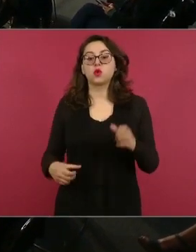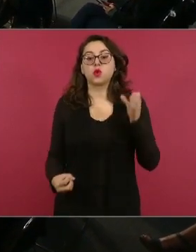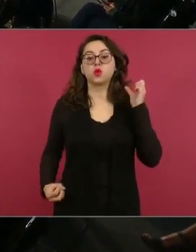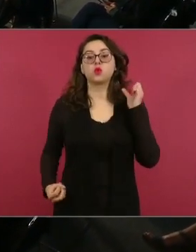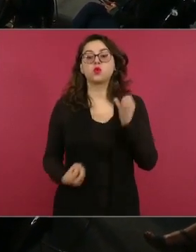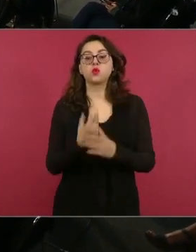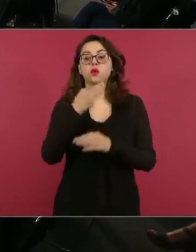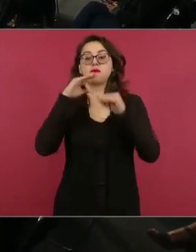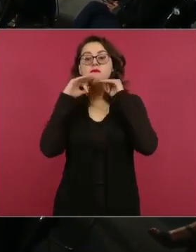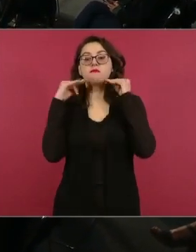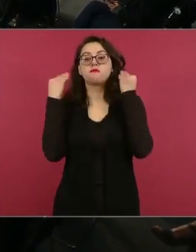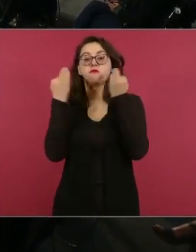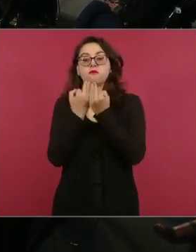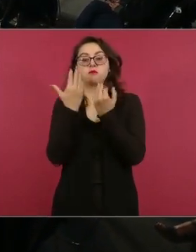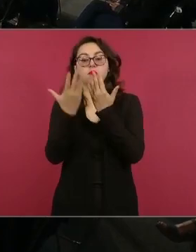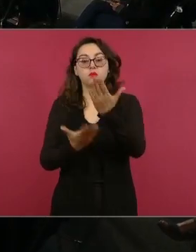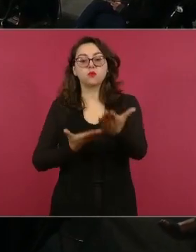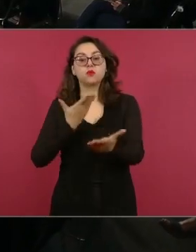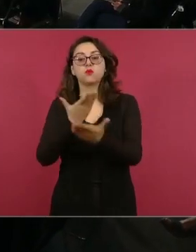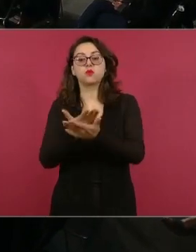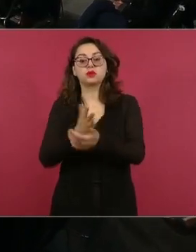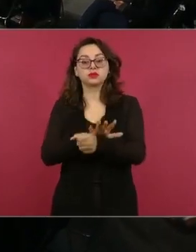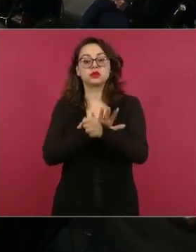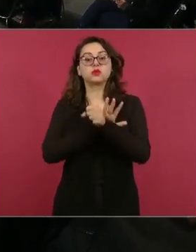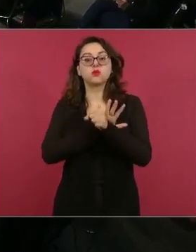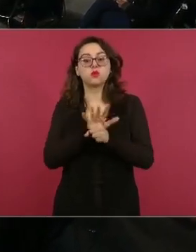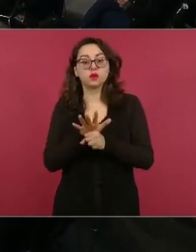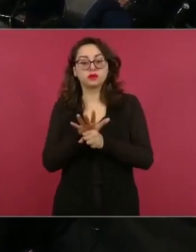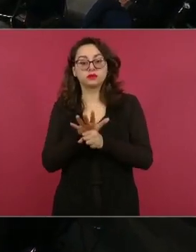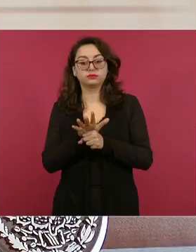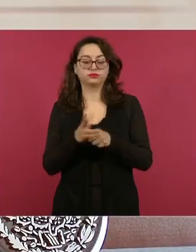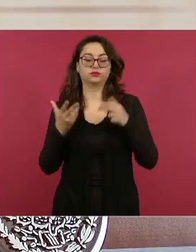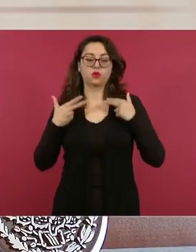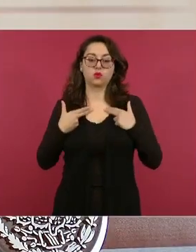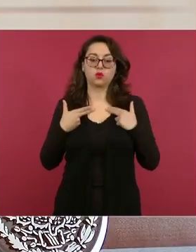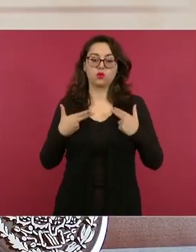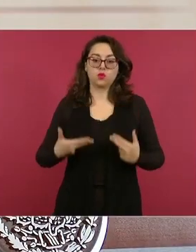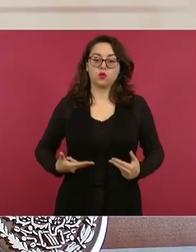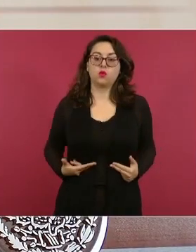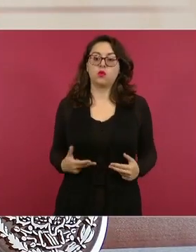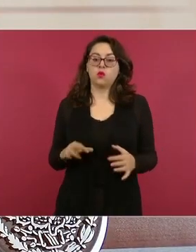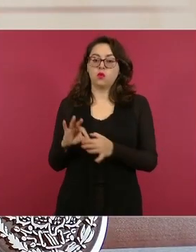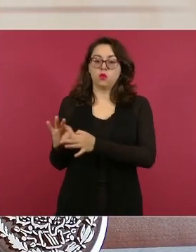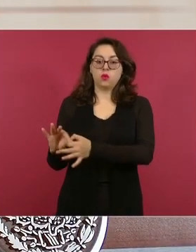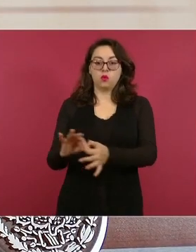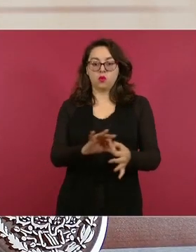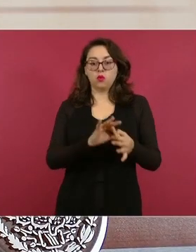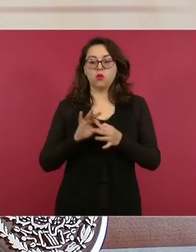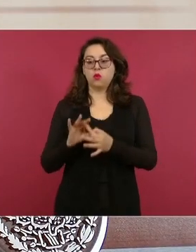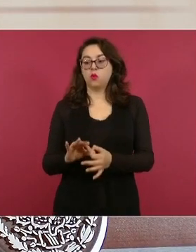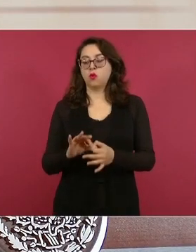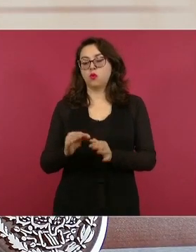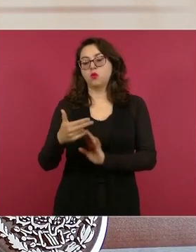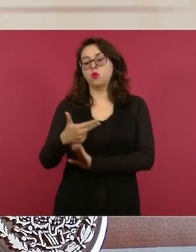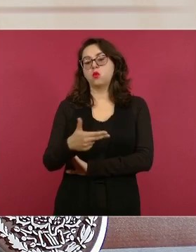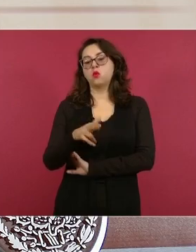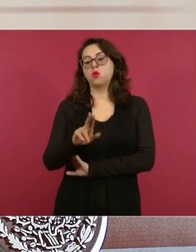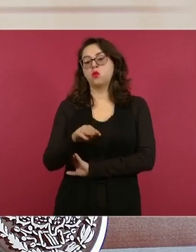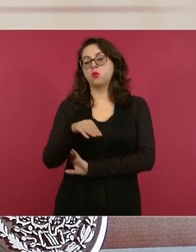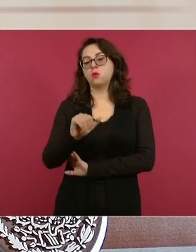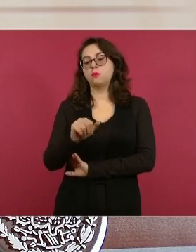modelo que nosotros estamos aplicando, como gobierno